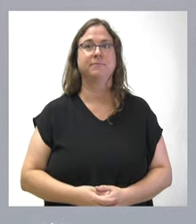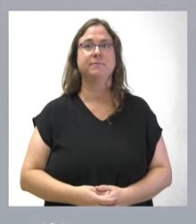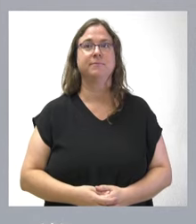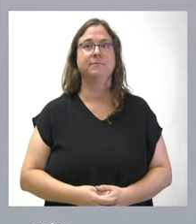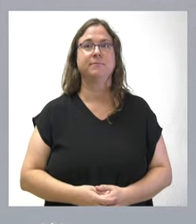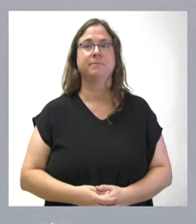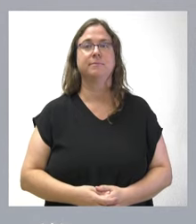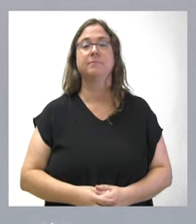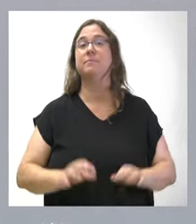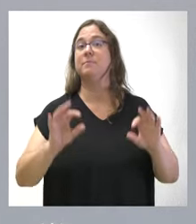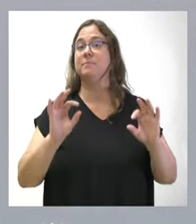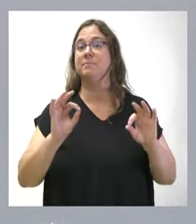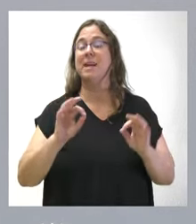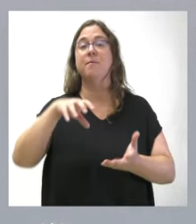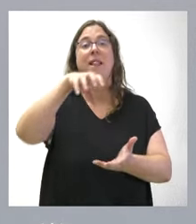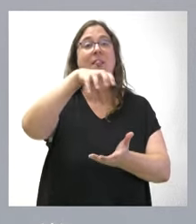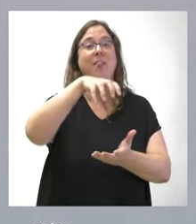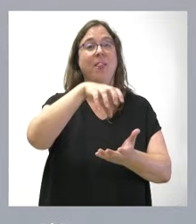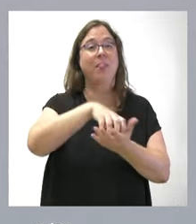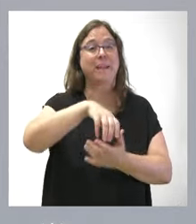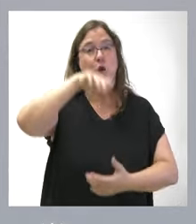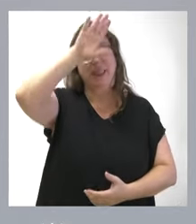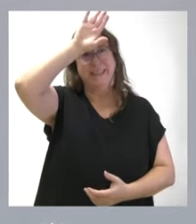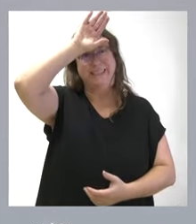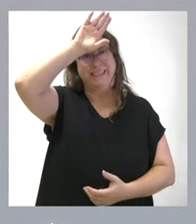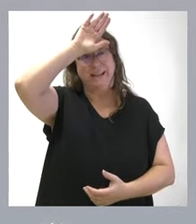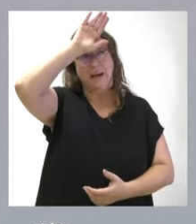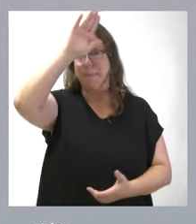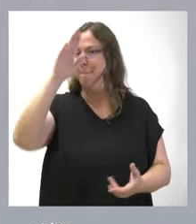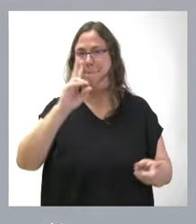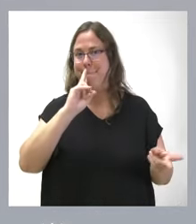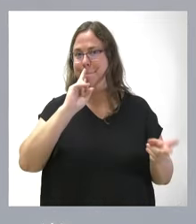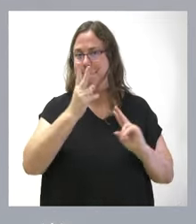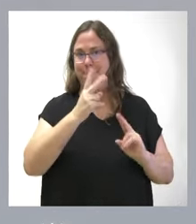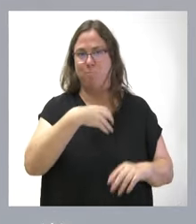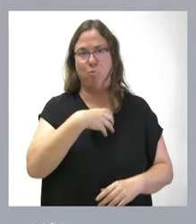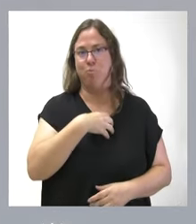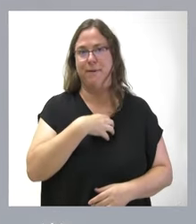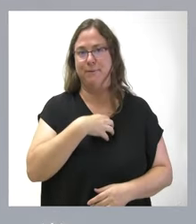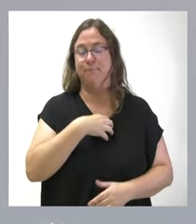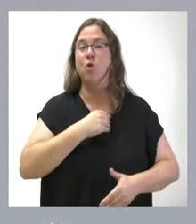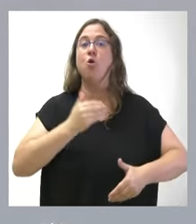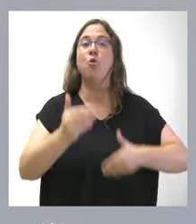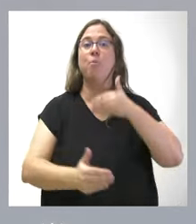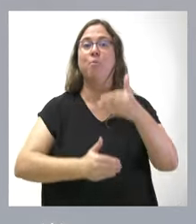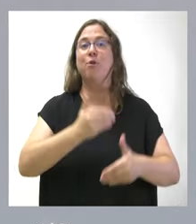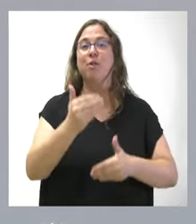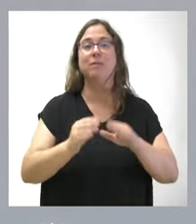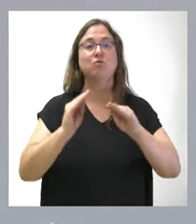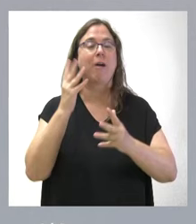Pues sobre el centro de salud de Cisterniga no le puedo decir en concreto el procedimiento administrativo